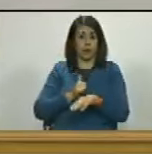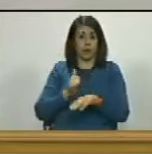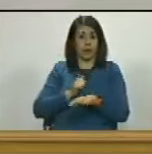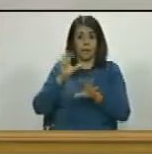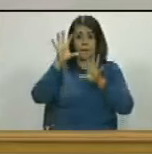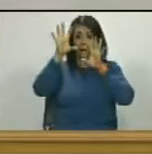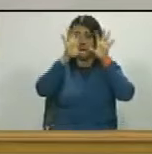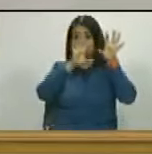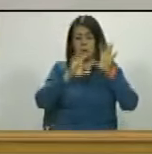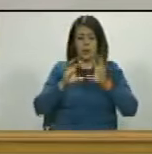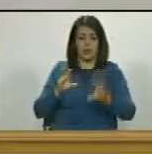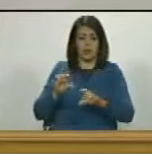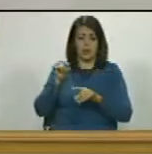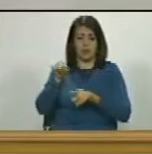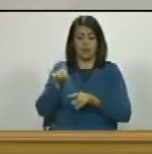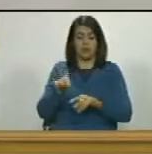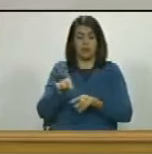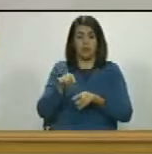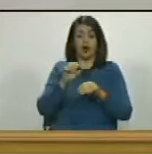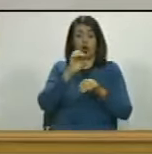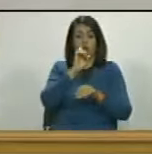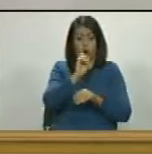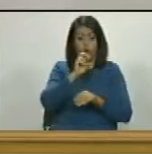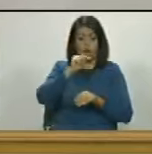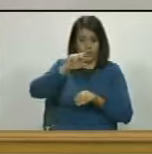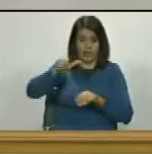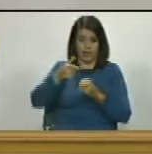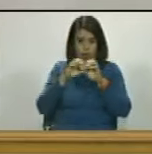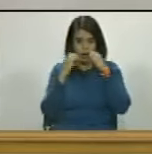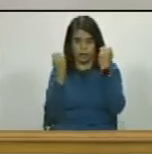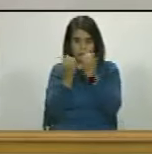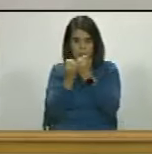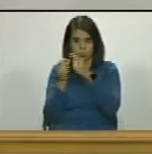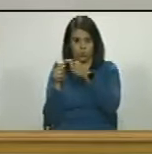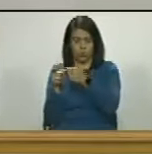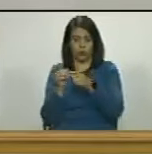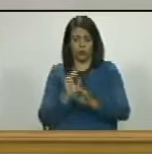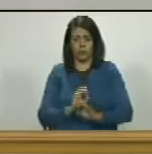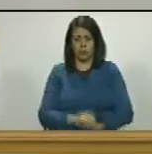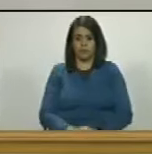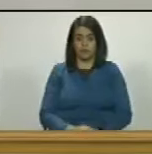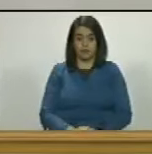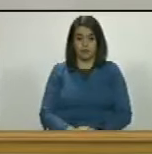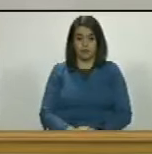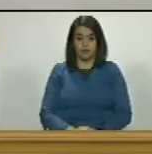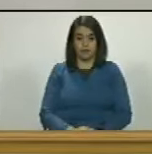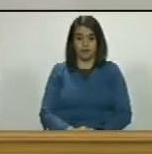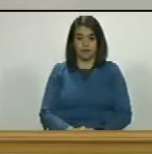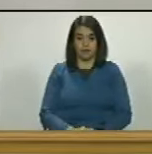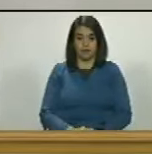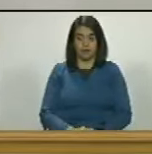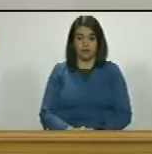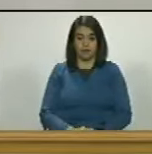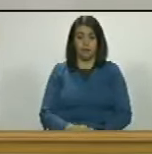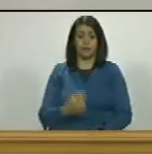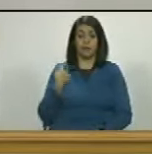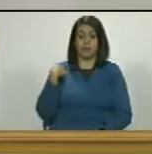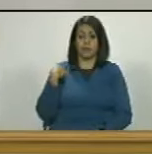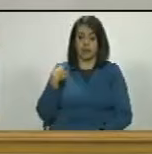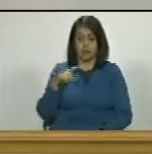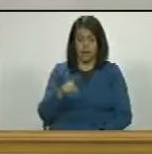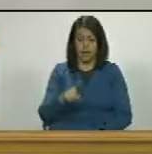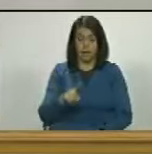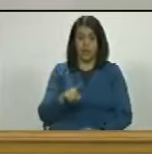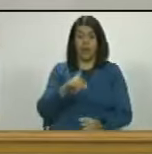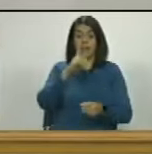país del mundo una ONG una ONG tiene que